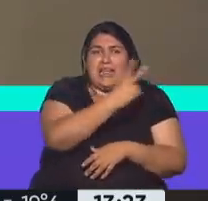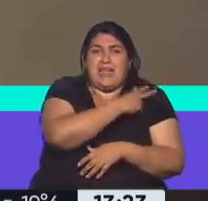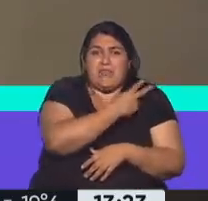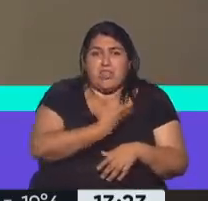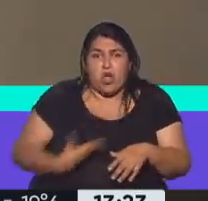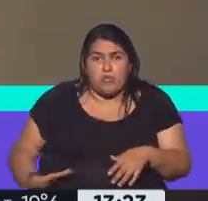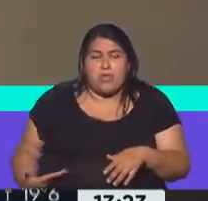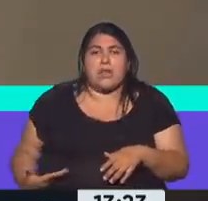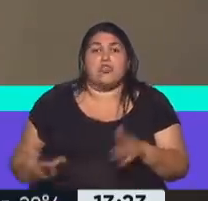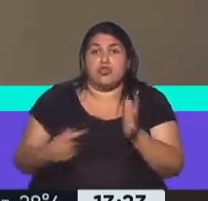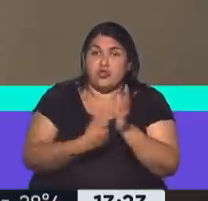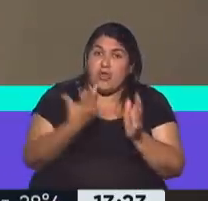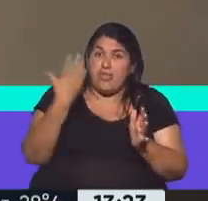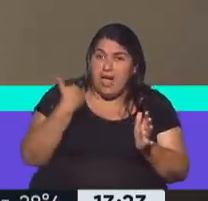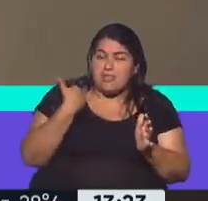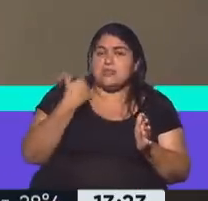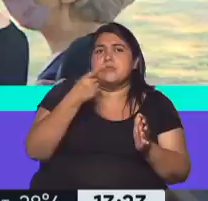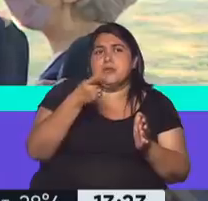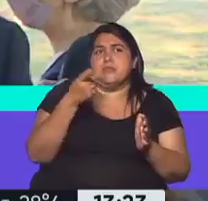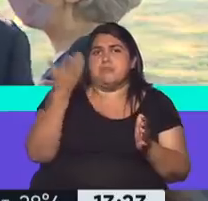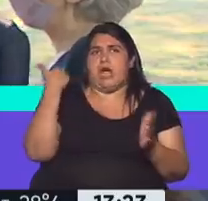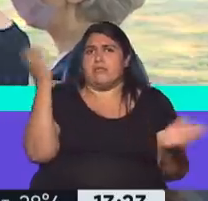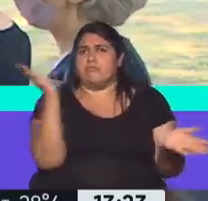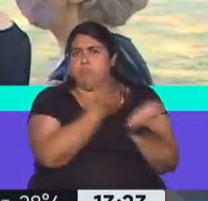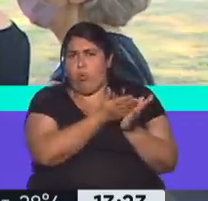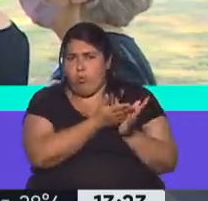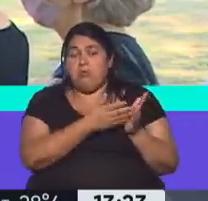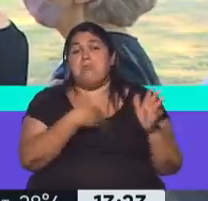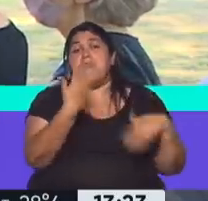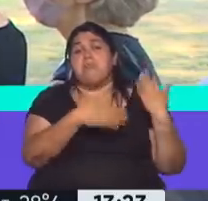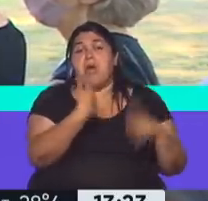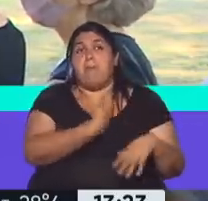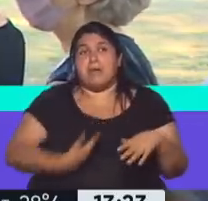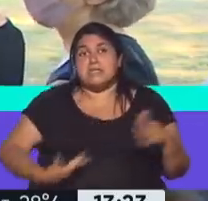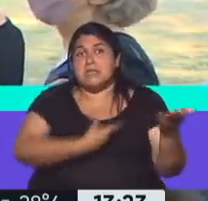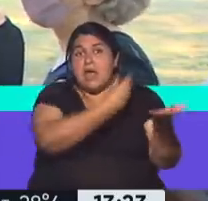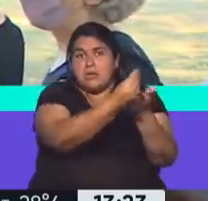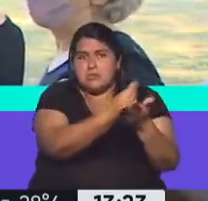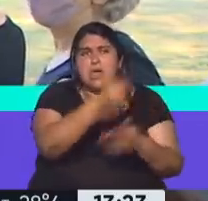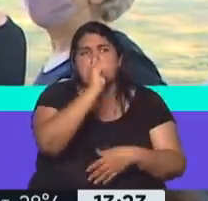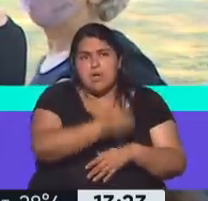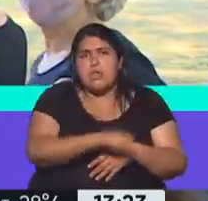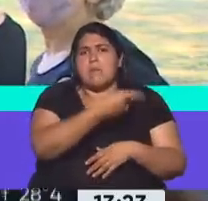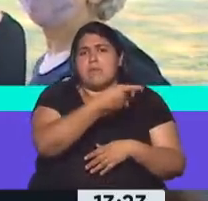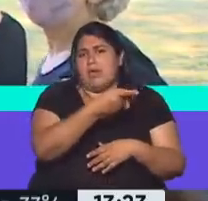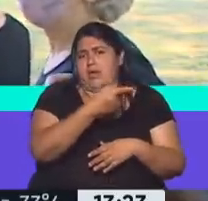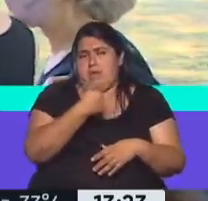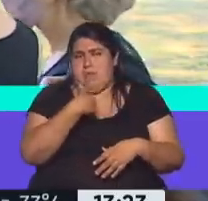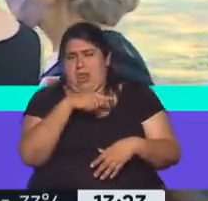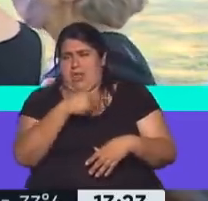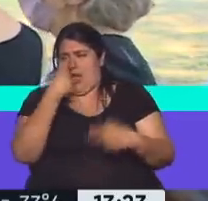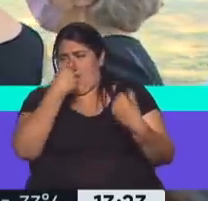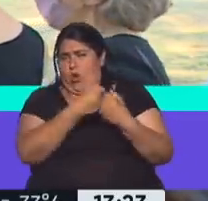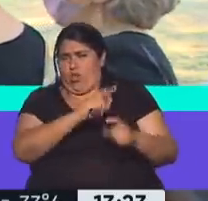gobierno de la ciudad autónoma, fue hasta procesado por eso. Más tarde, siendo presidente, se dio el gusto, horrible para mi criterio,